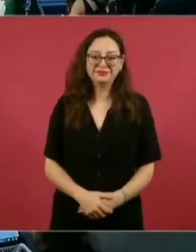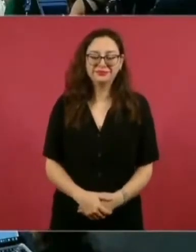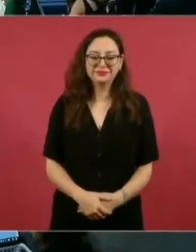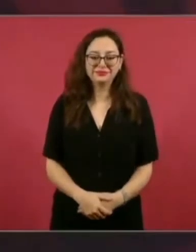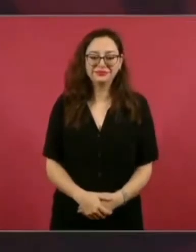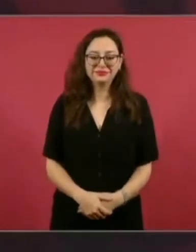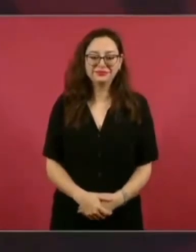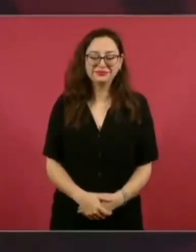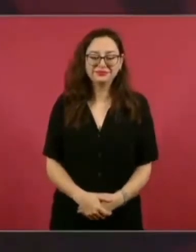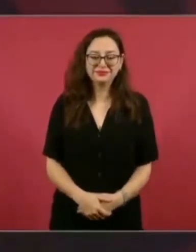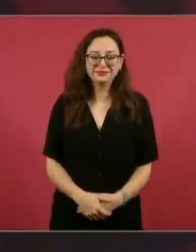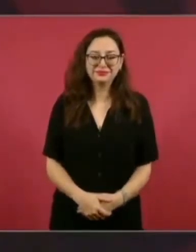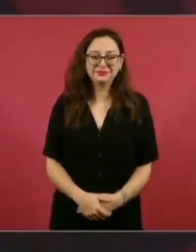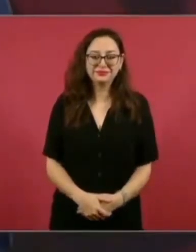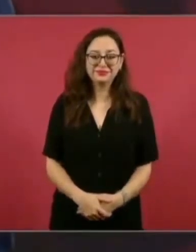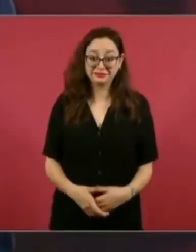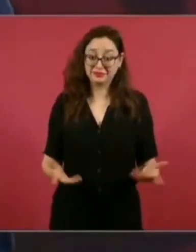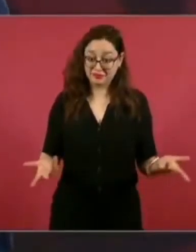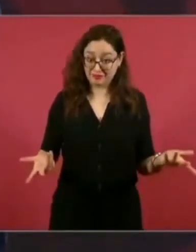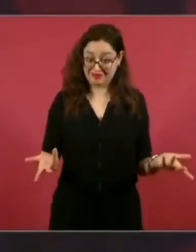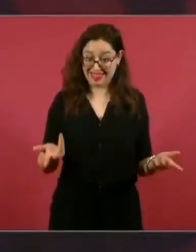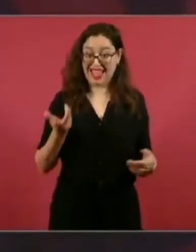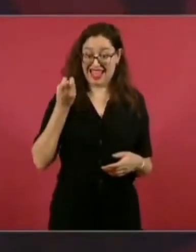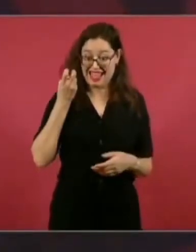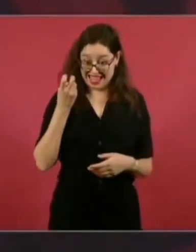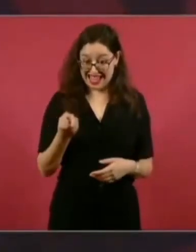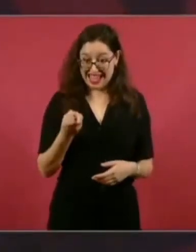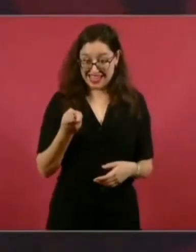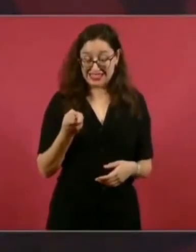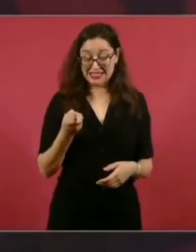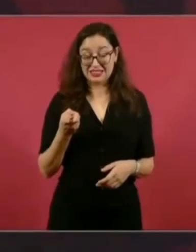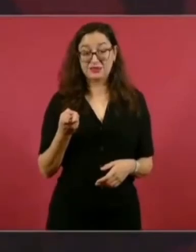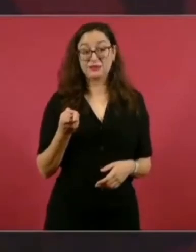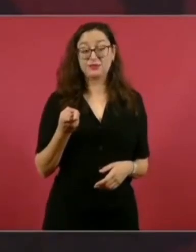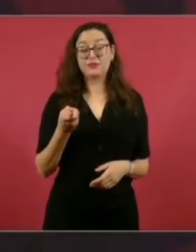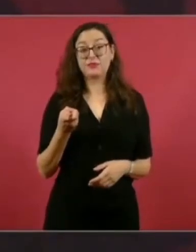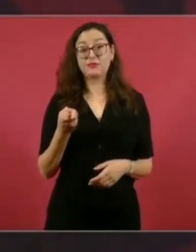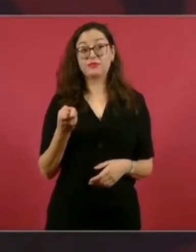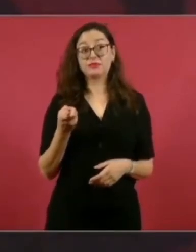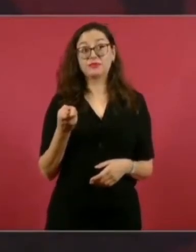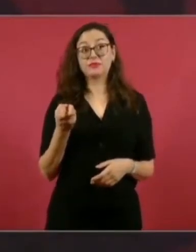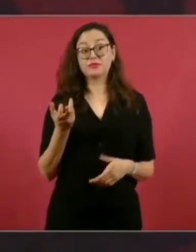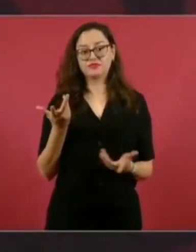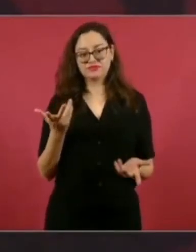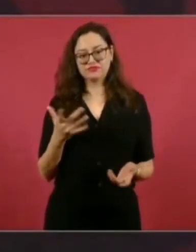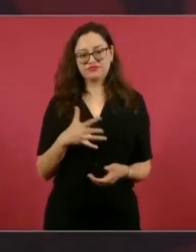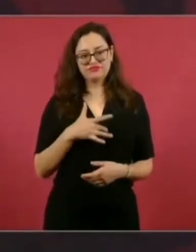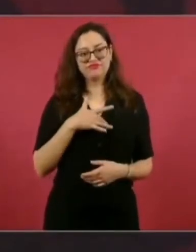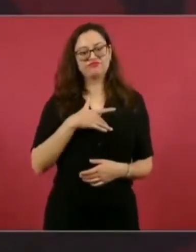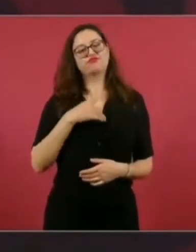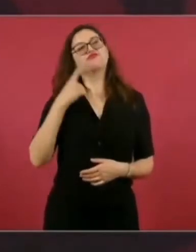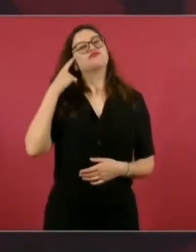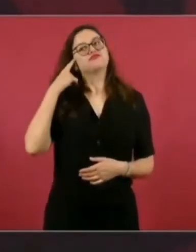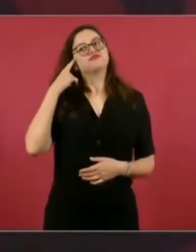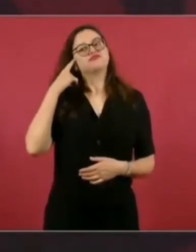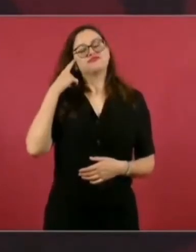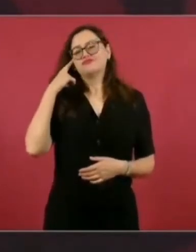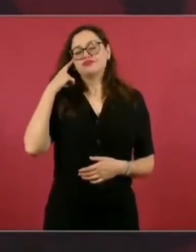Entonces, eso nos hizo mucho daño.